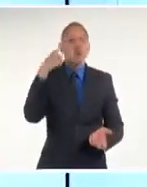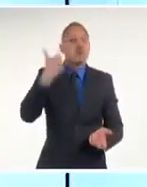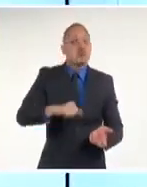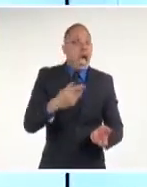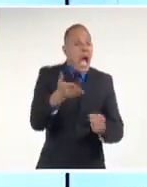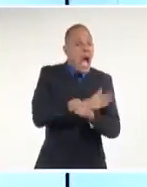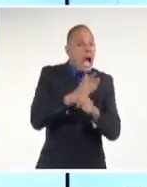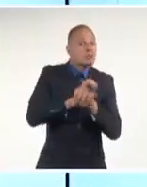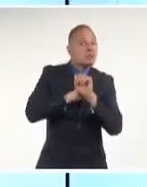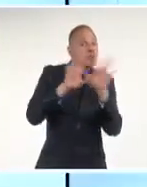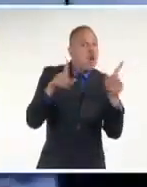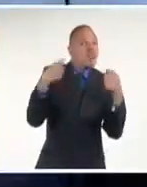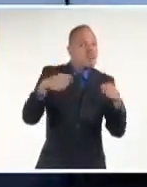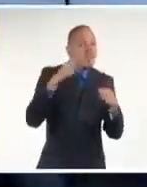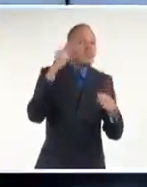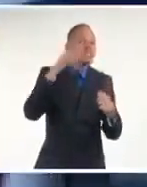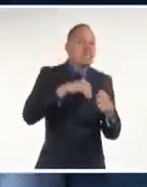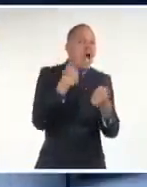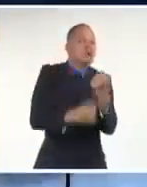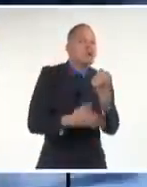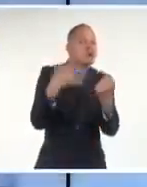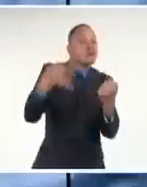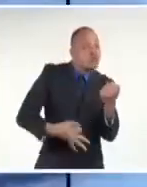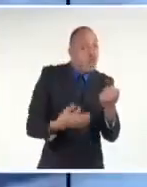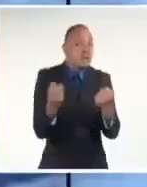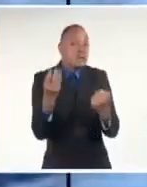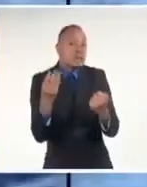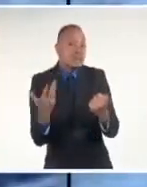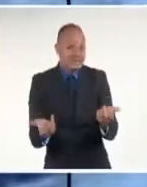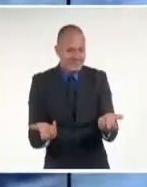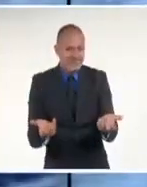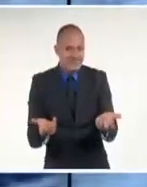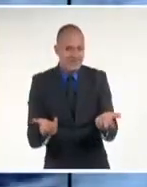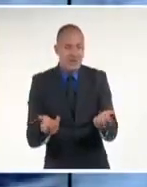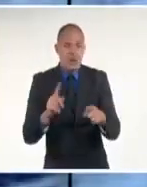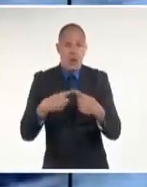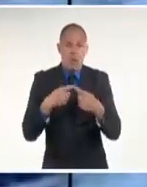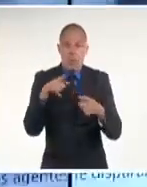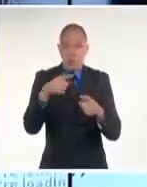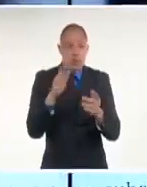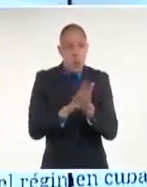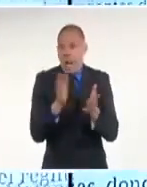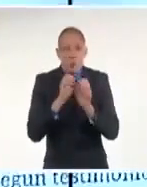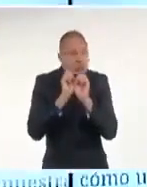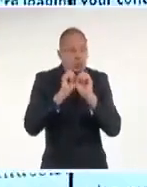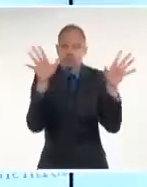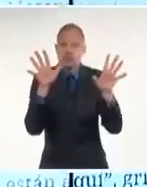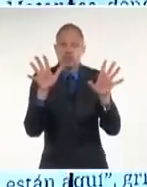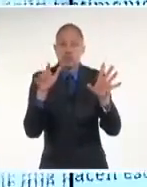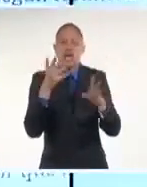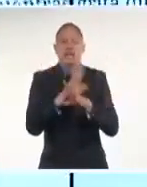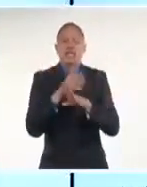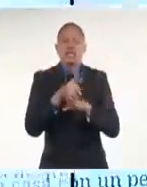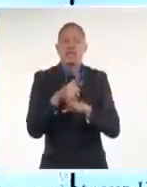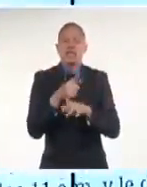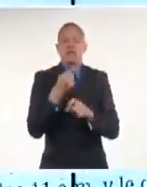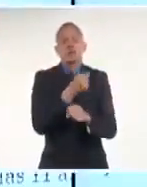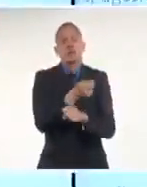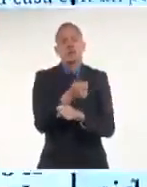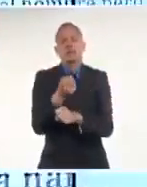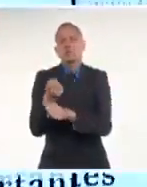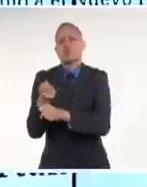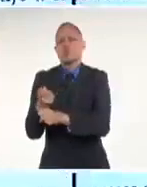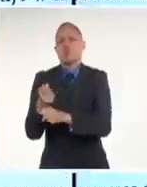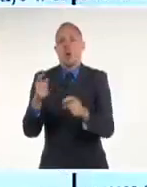tiene confirmación, porque al hacerlo caminan sobre la fina línea de la mentira. Y eso han hecho mentirle a sus